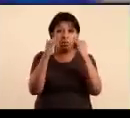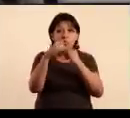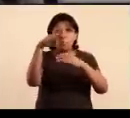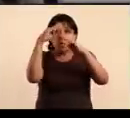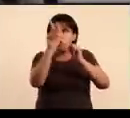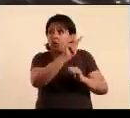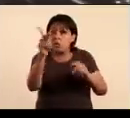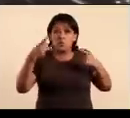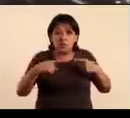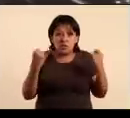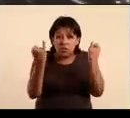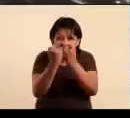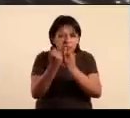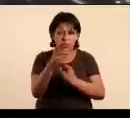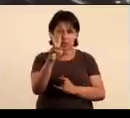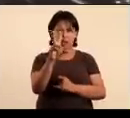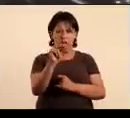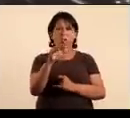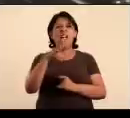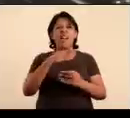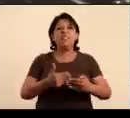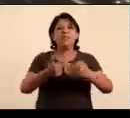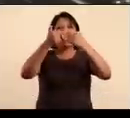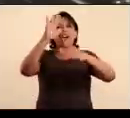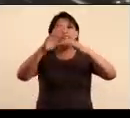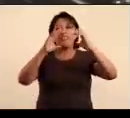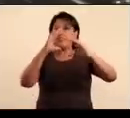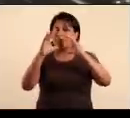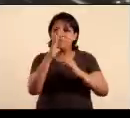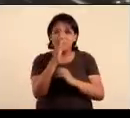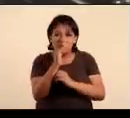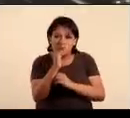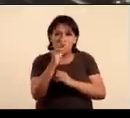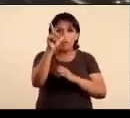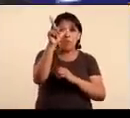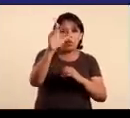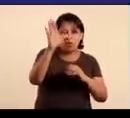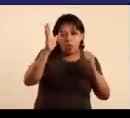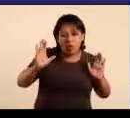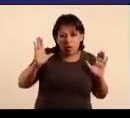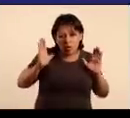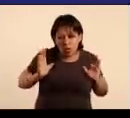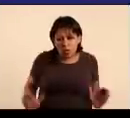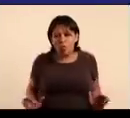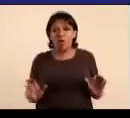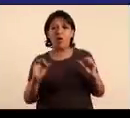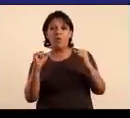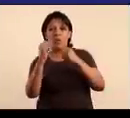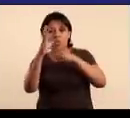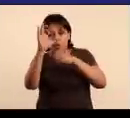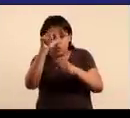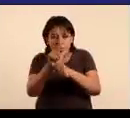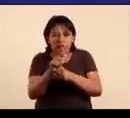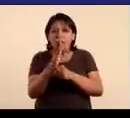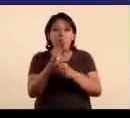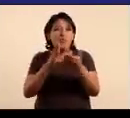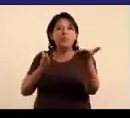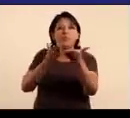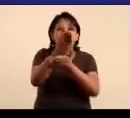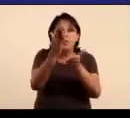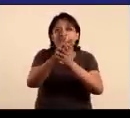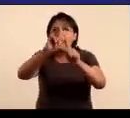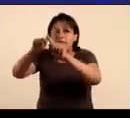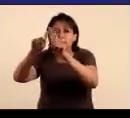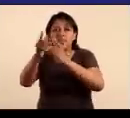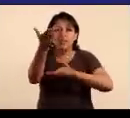personas y construimos barreras de comunicación, físicas, sociales y culturales que impiden que todos tengamos acceso a los bienes, servicios,